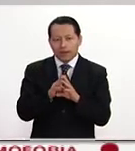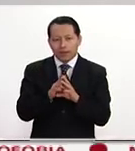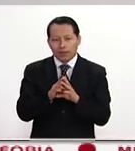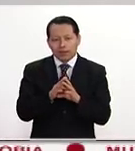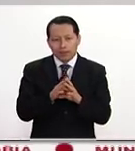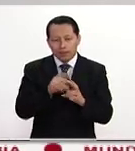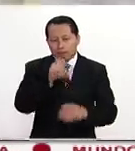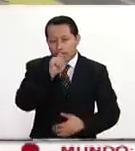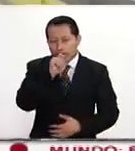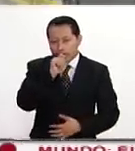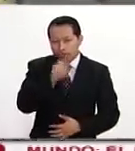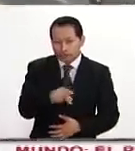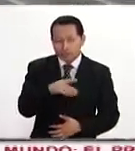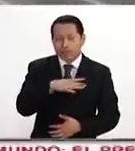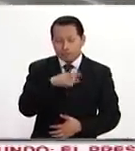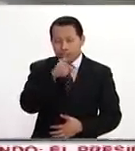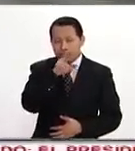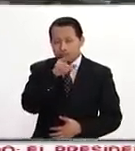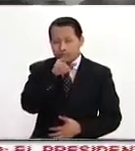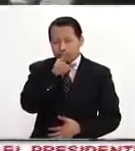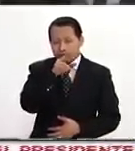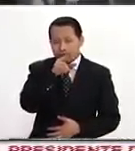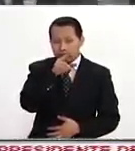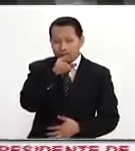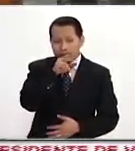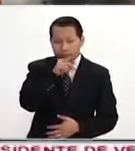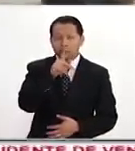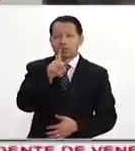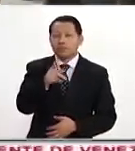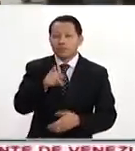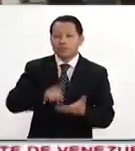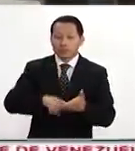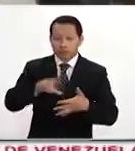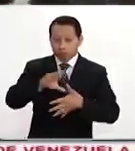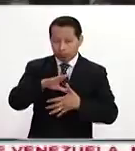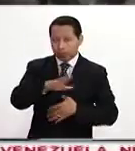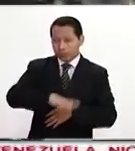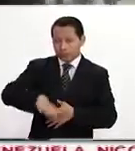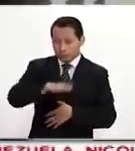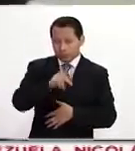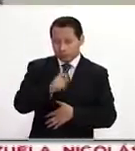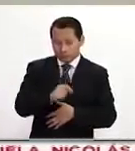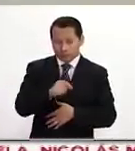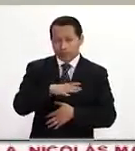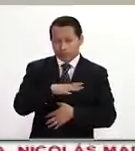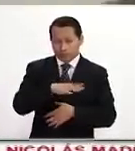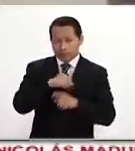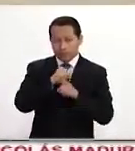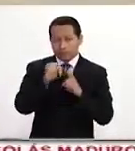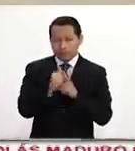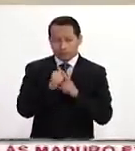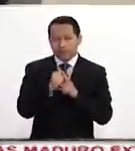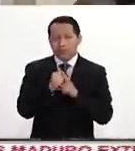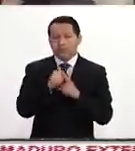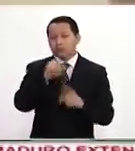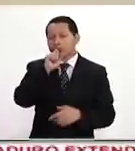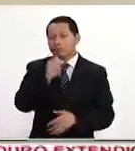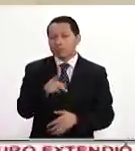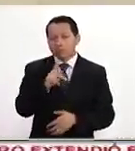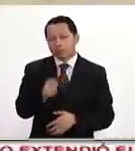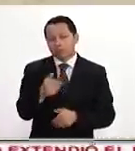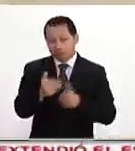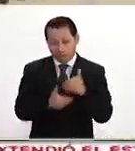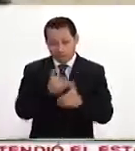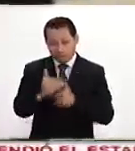con una importante preocupación dentro del Consejo de Seguridad de la ONU por la situación. Eso significa un